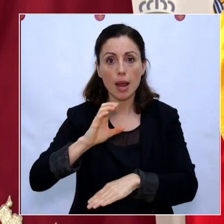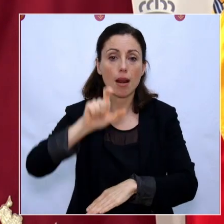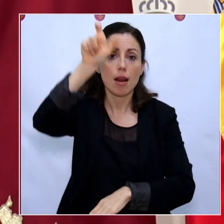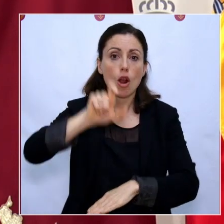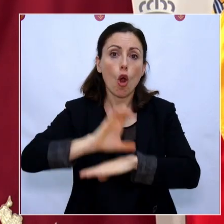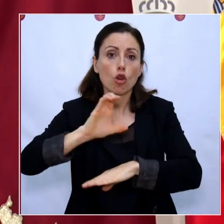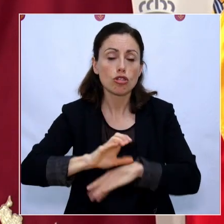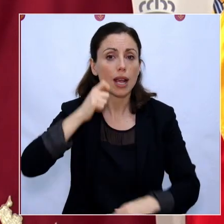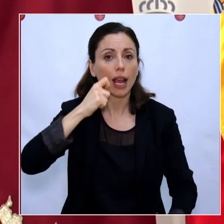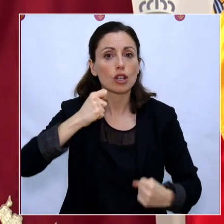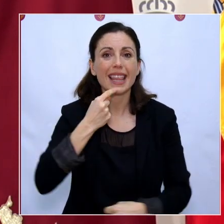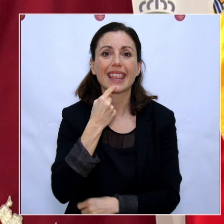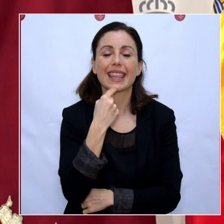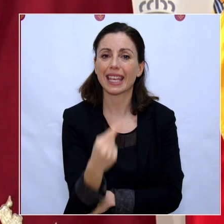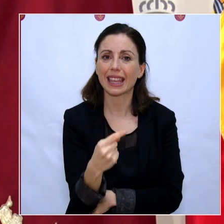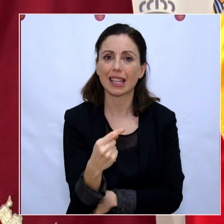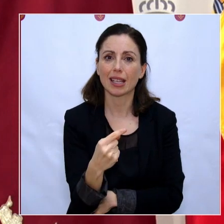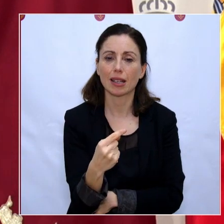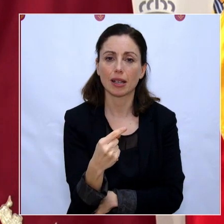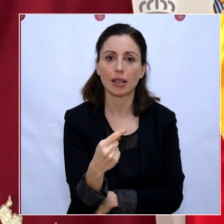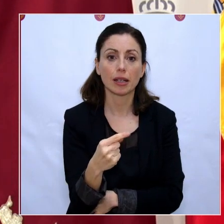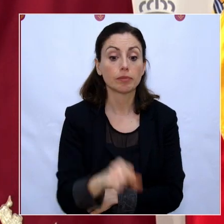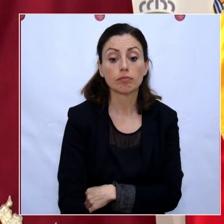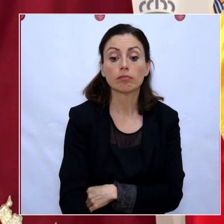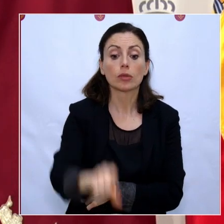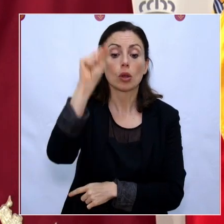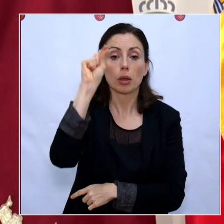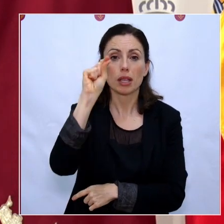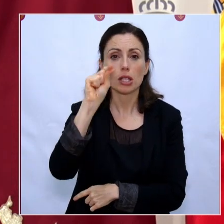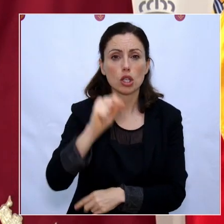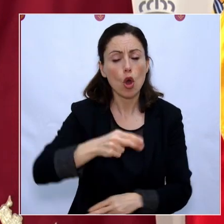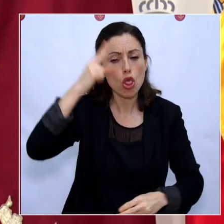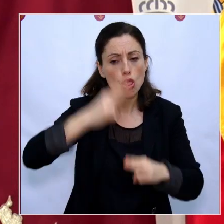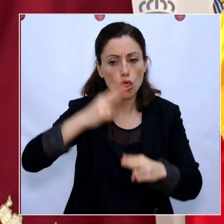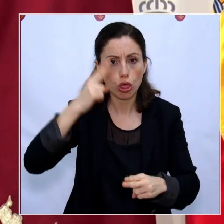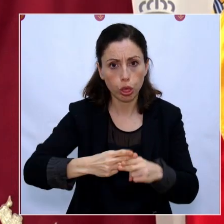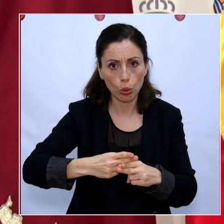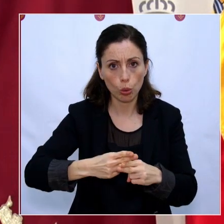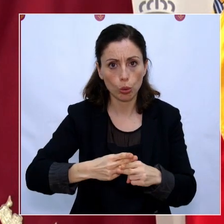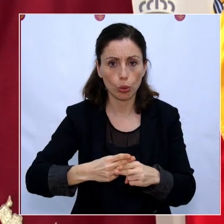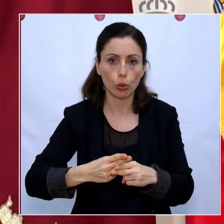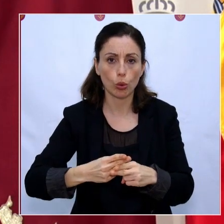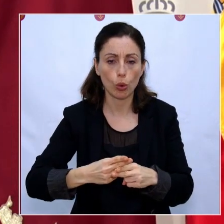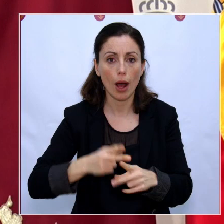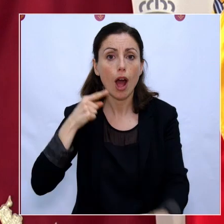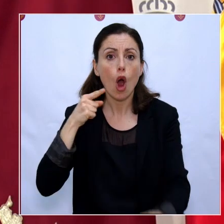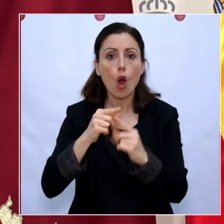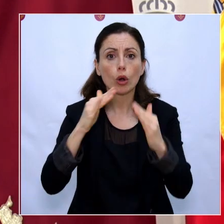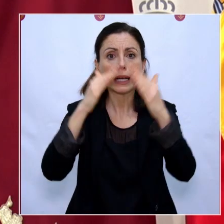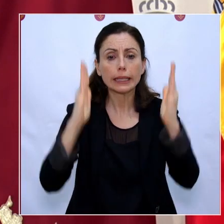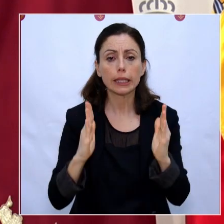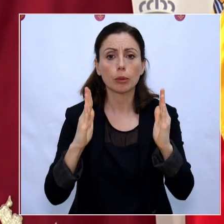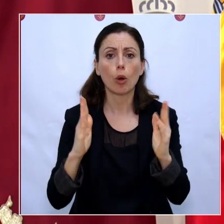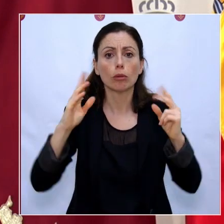Salud en apelar a tomar decisiones drásticas, decisiones duras, a un mayor confinamiento y a un